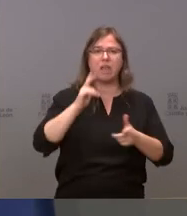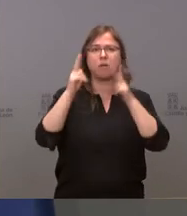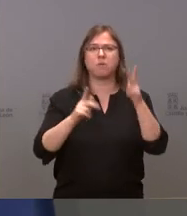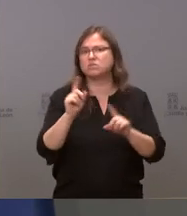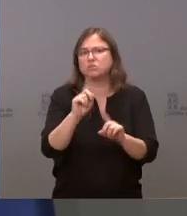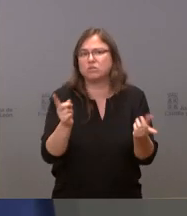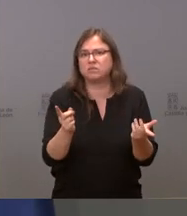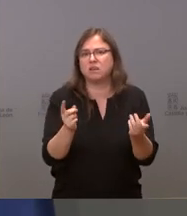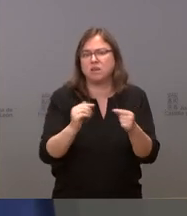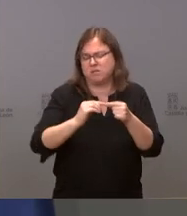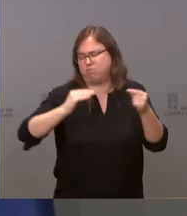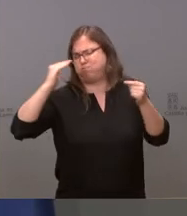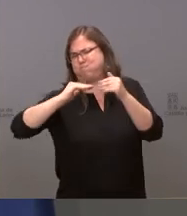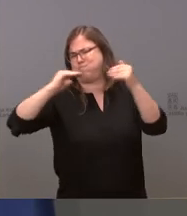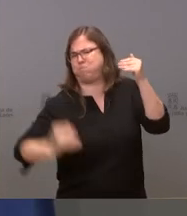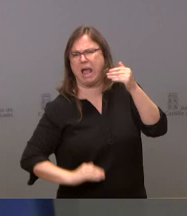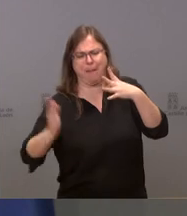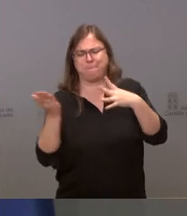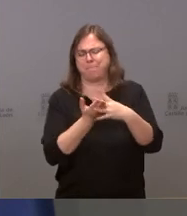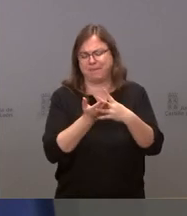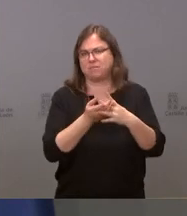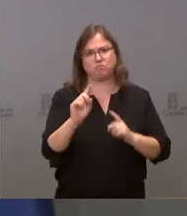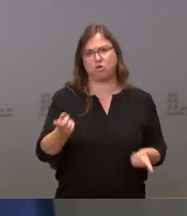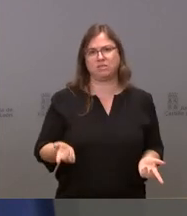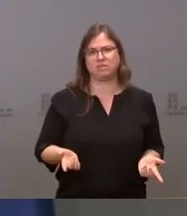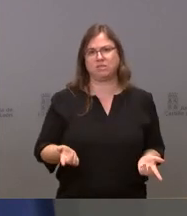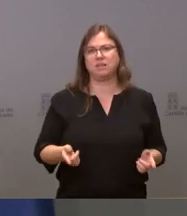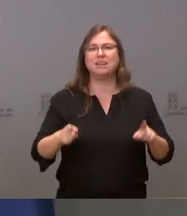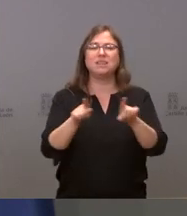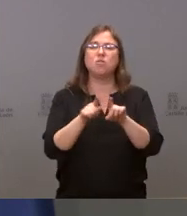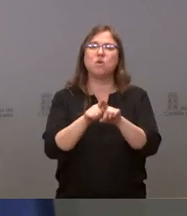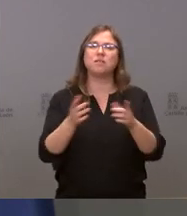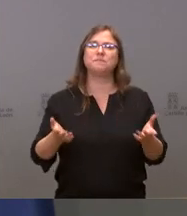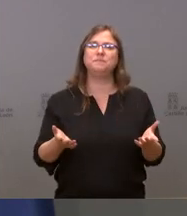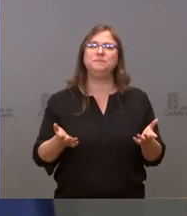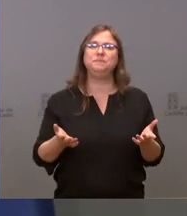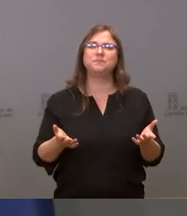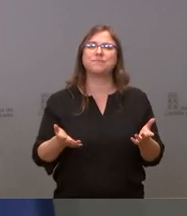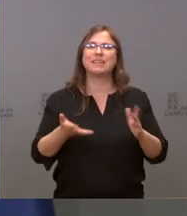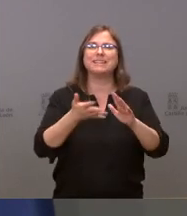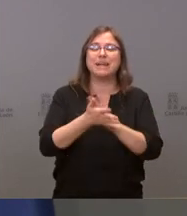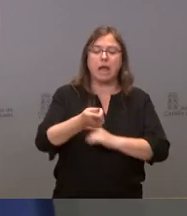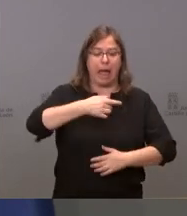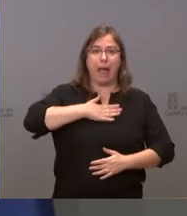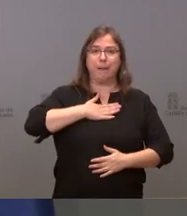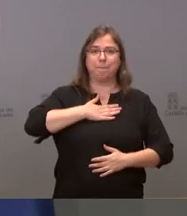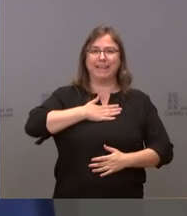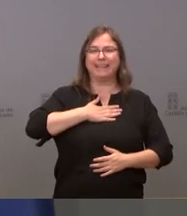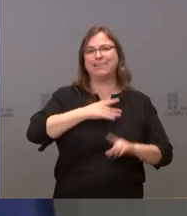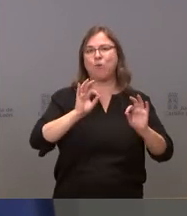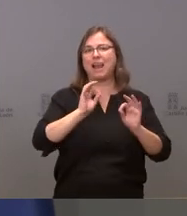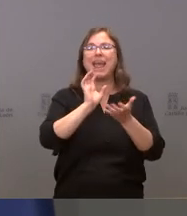Es que esto es así. Es que no se trata de que a nosotros nos estén tratando